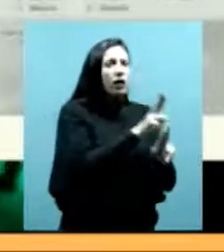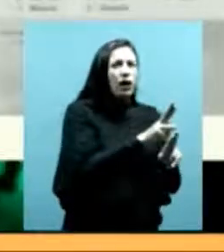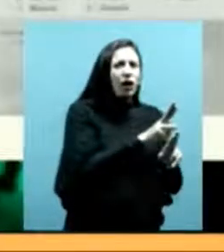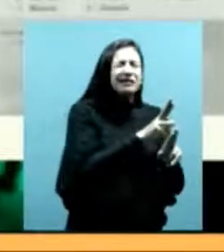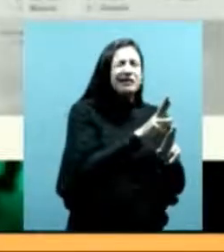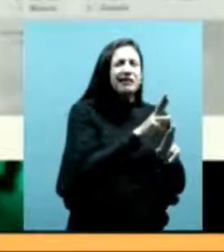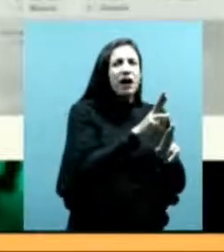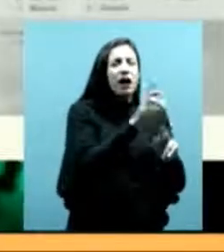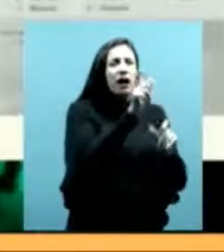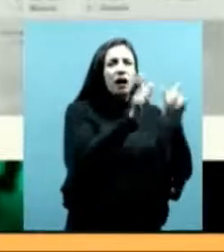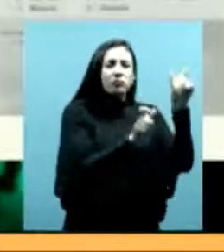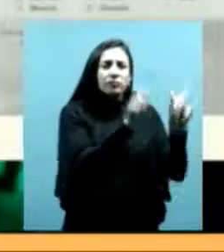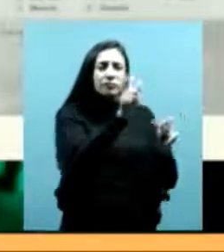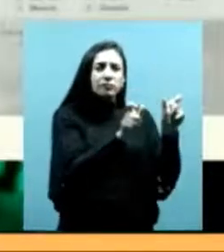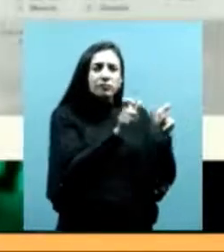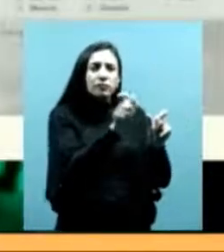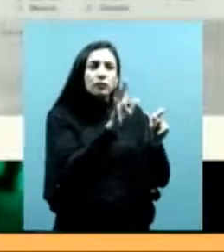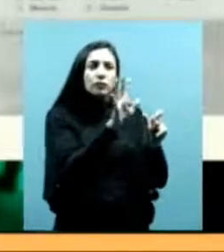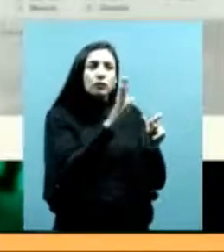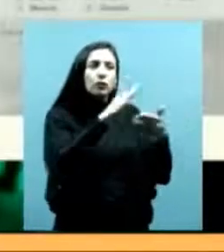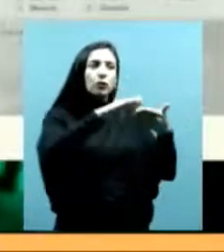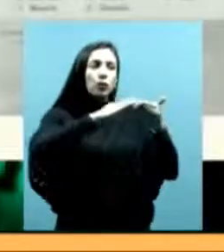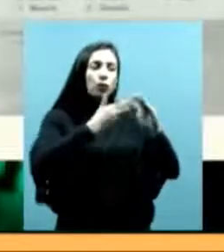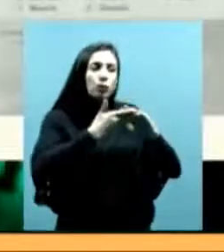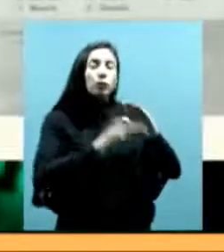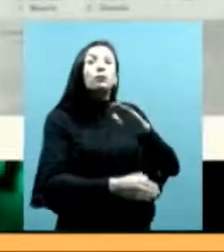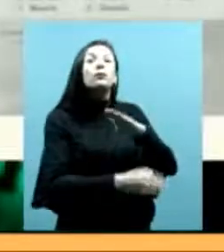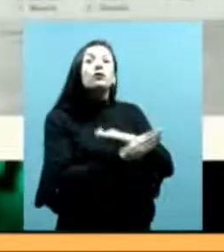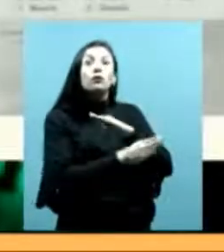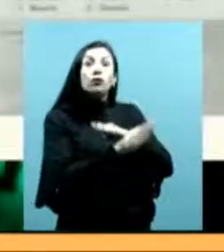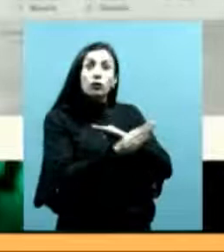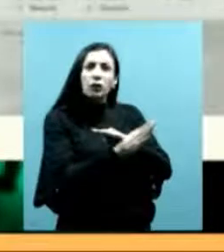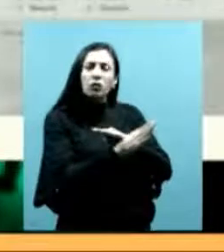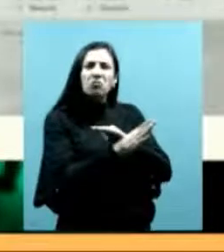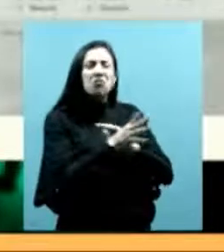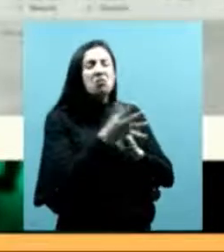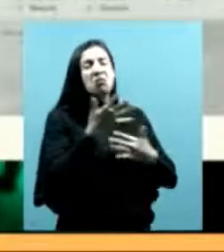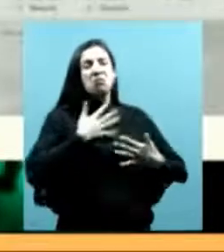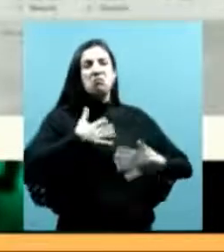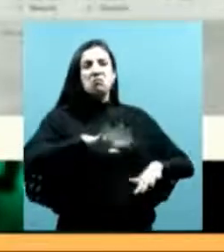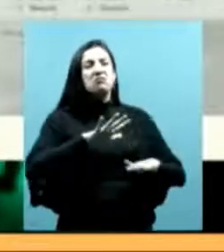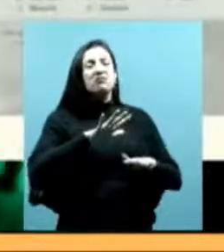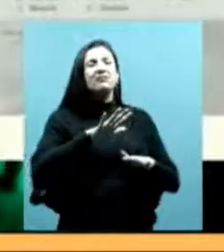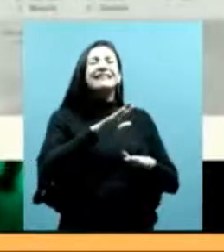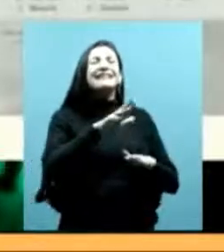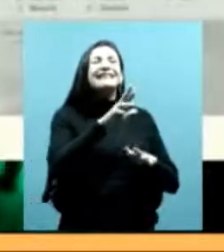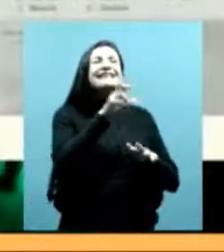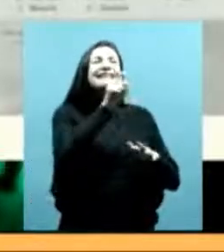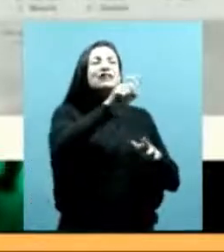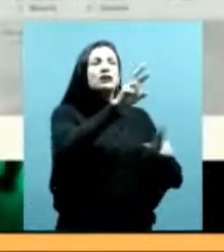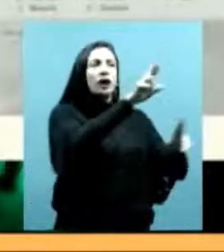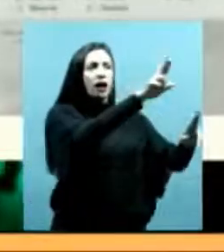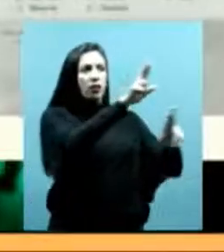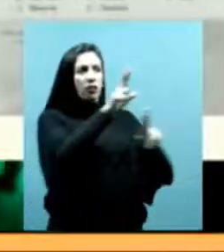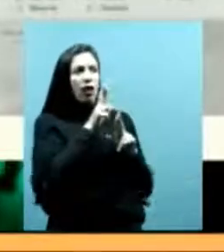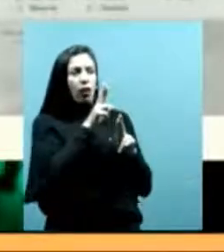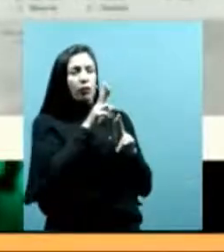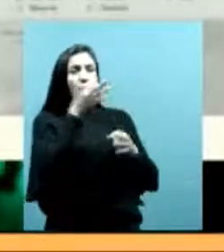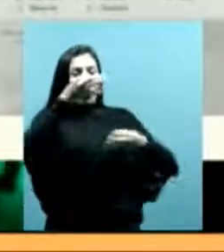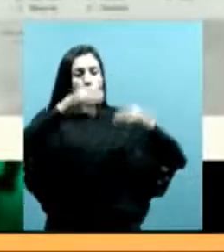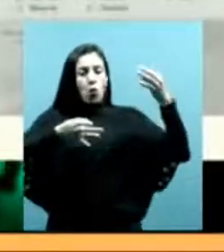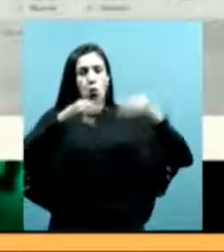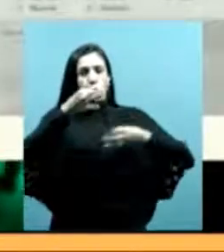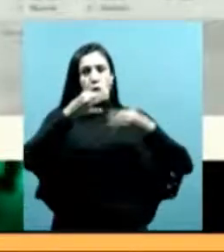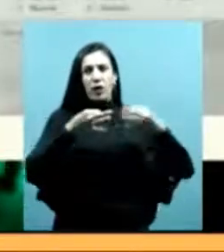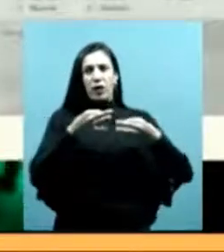las comunidades que todavía o no les interesa pedir reconocimiento jurídico, incluso pueden ser tres veces